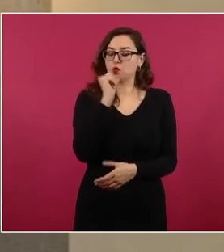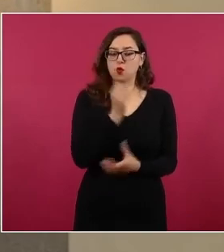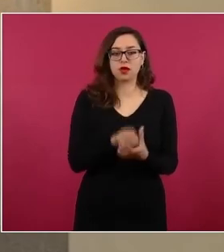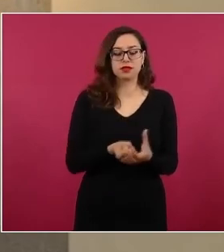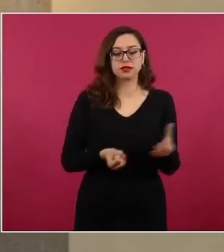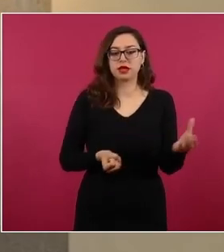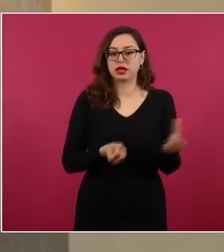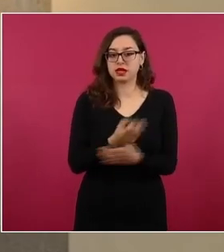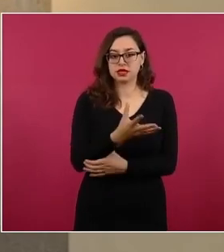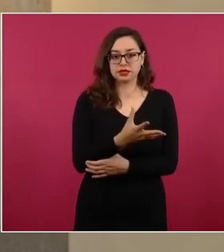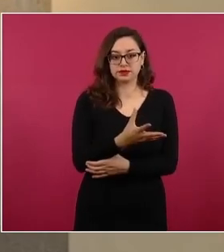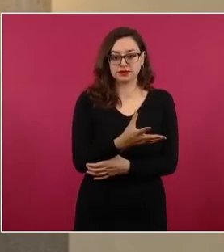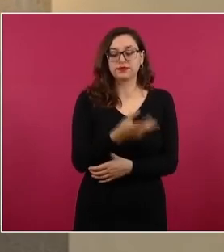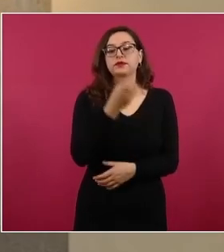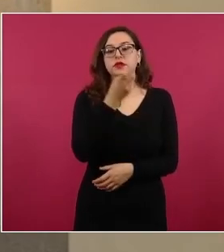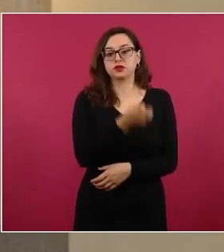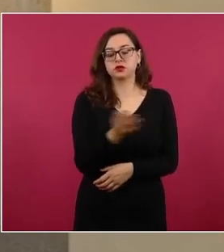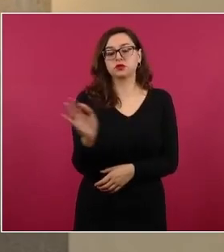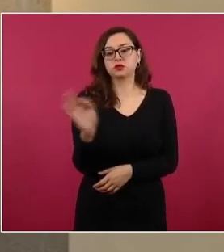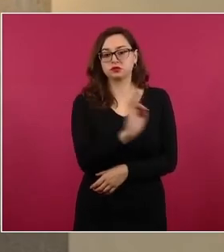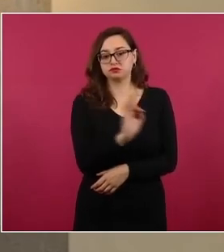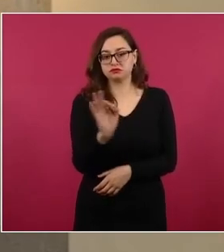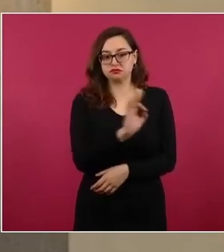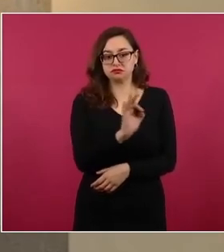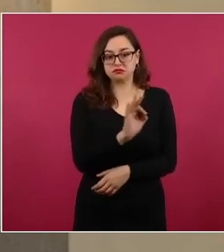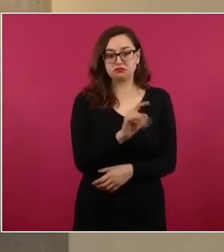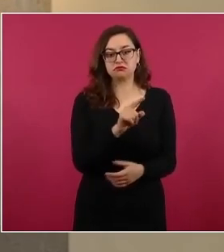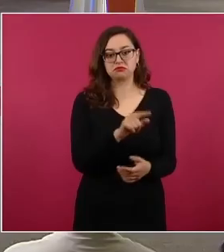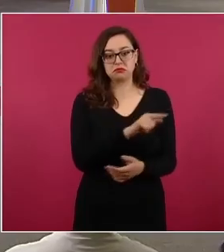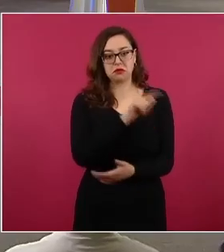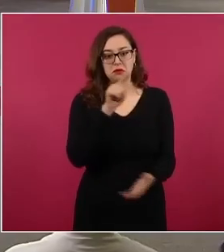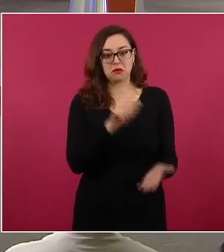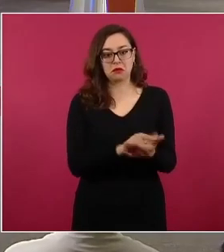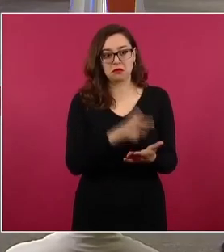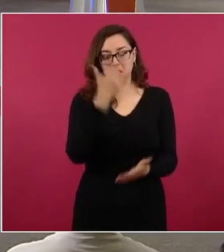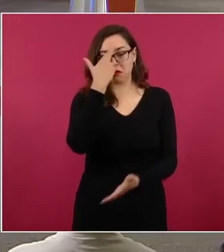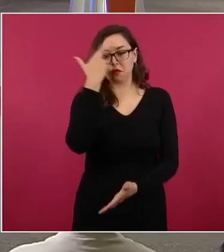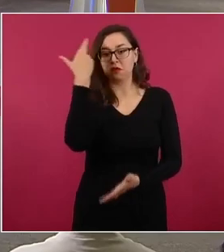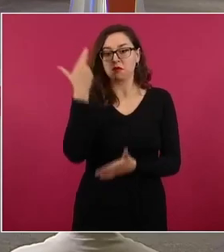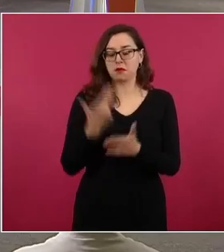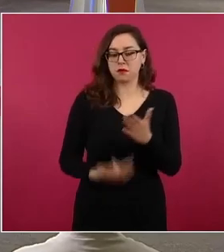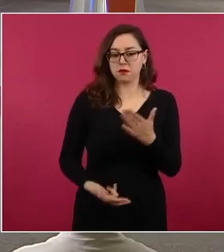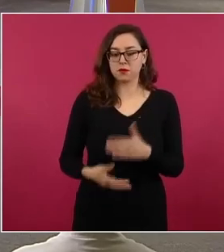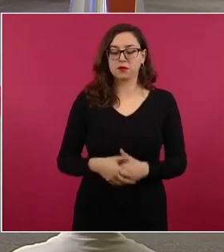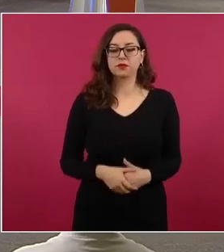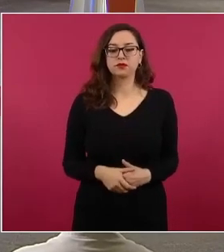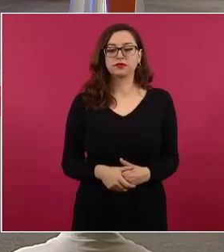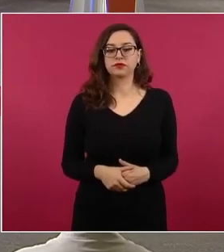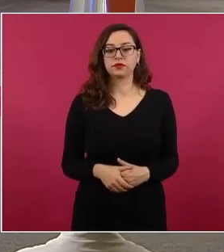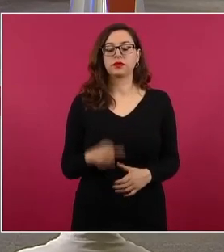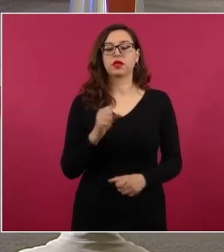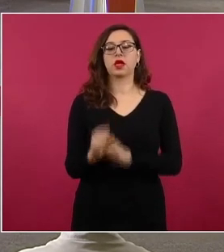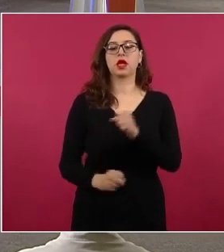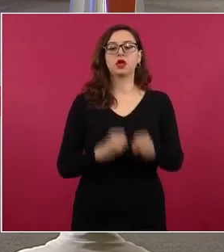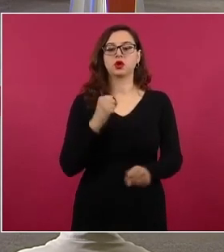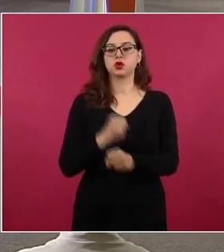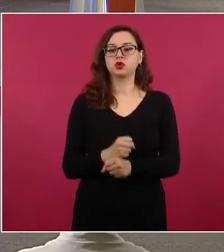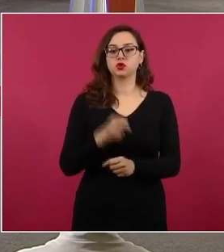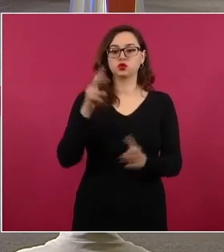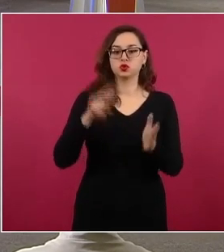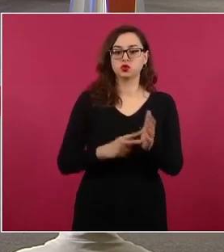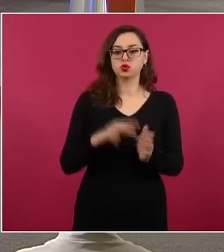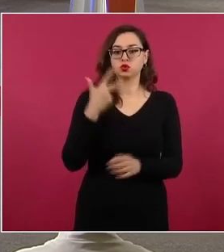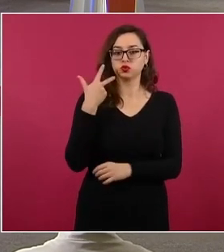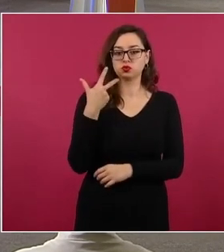caución a quienes fueran presuntos responsables de esos delitos. En la reforma del 2008 se decide